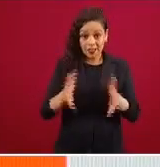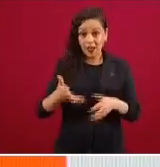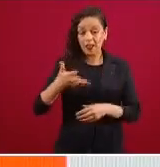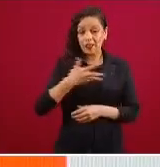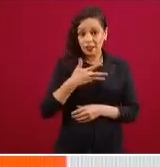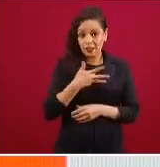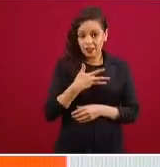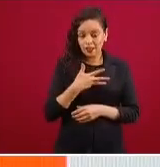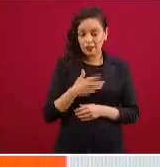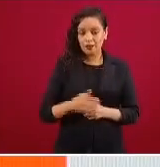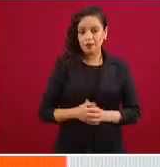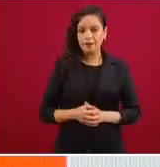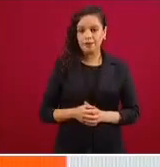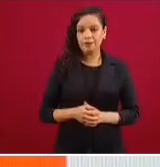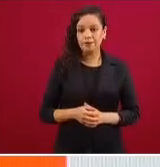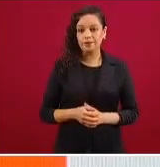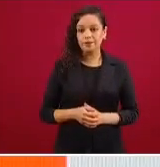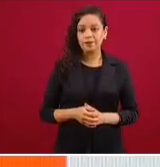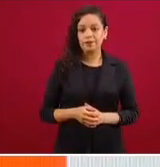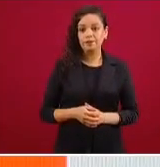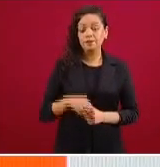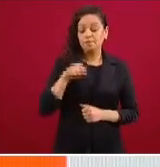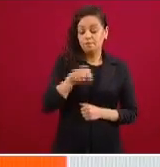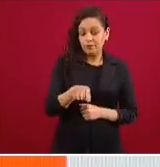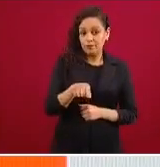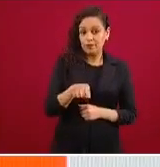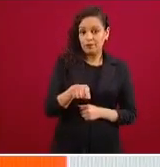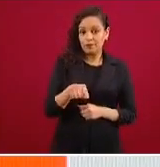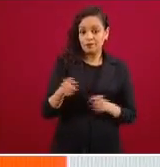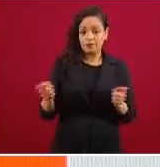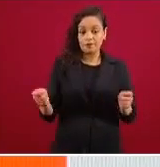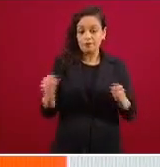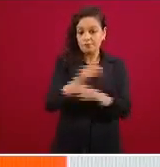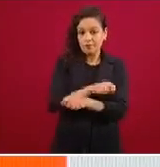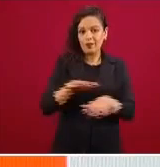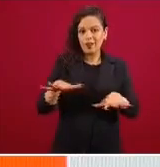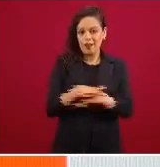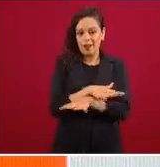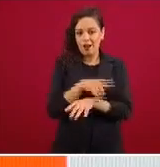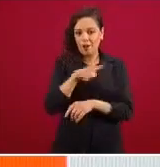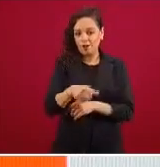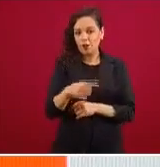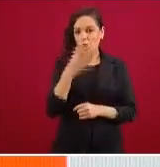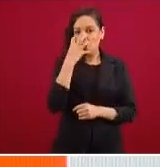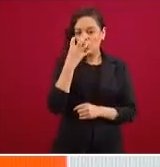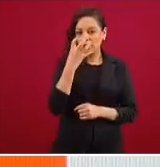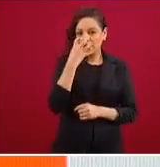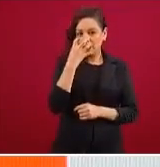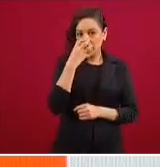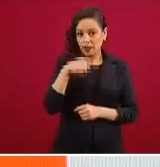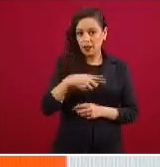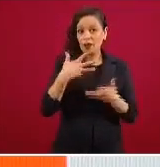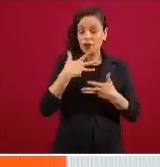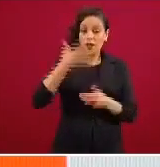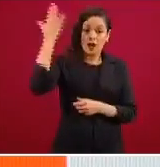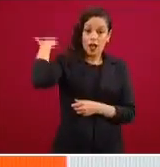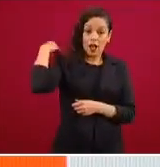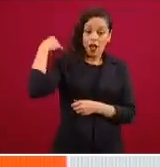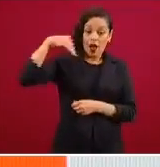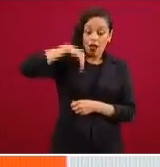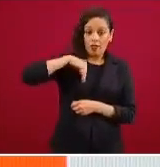la zona en donde ocurre el intercambio de oxígeno por bióxido de carbono que está al interior de los pulmones